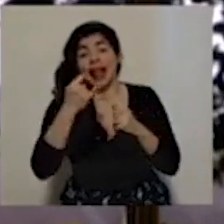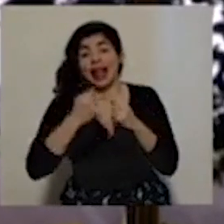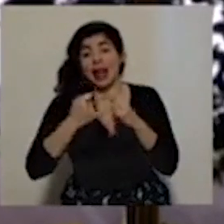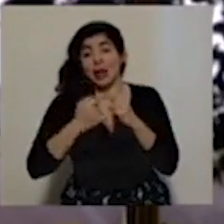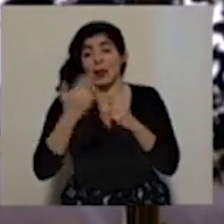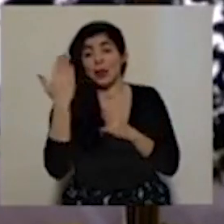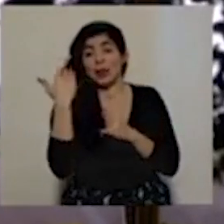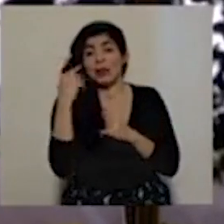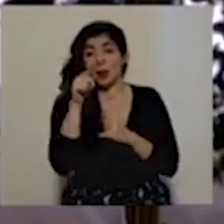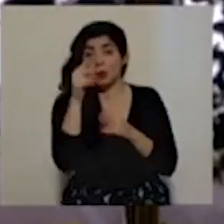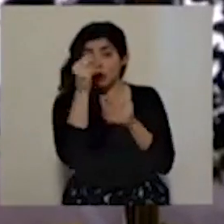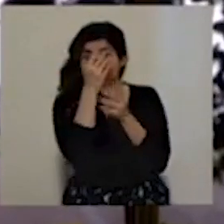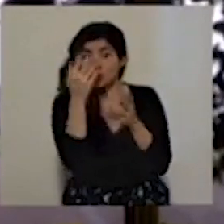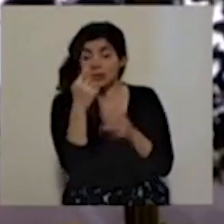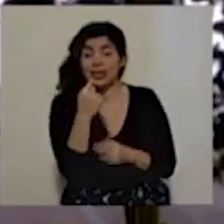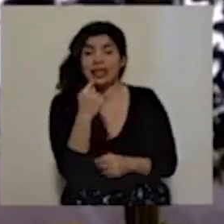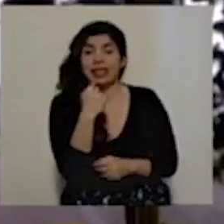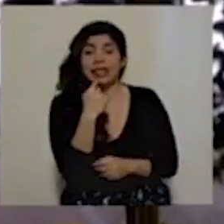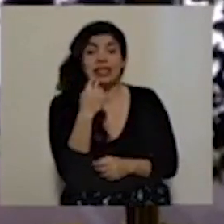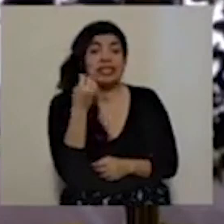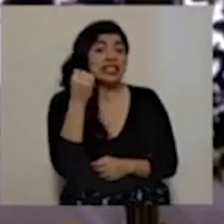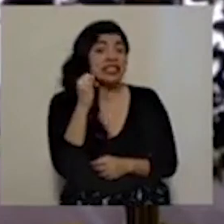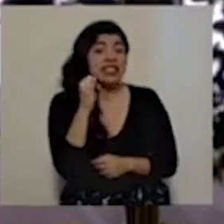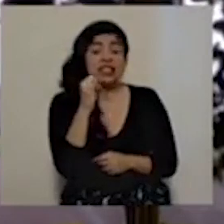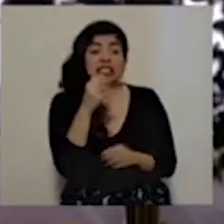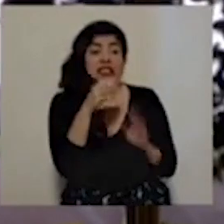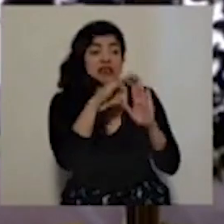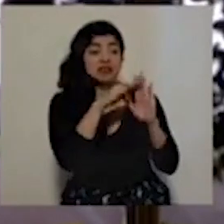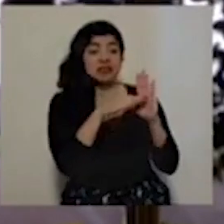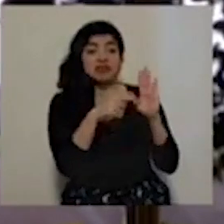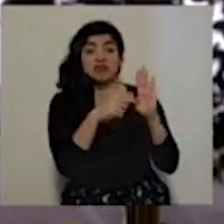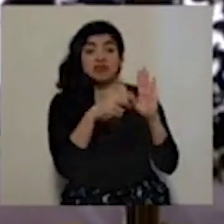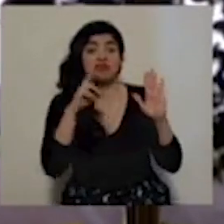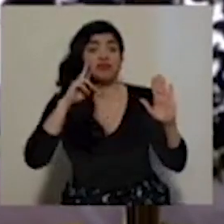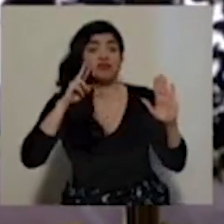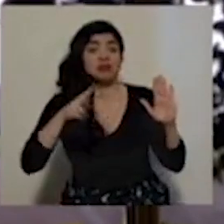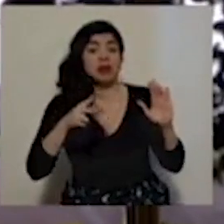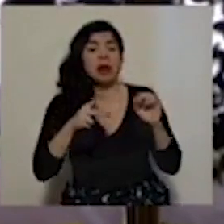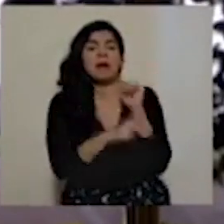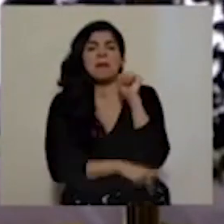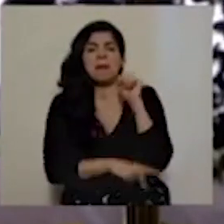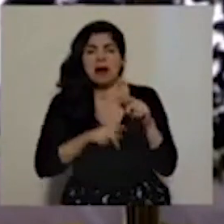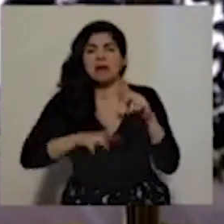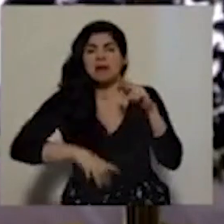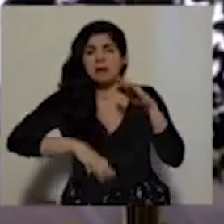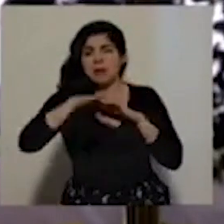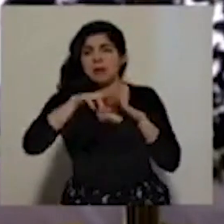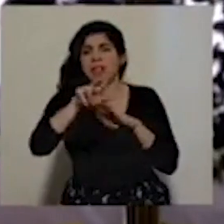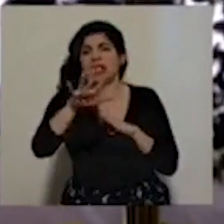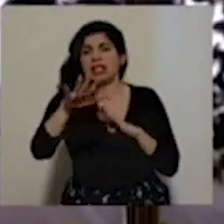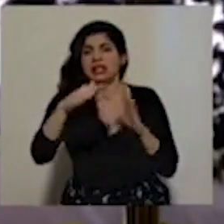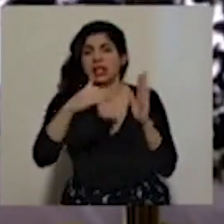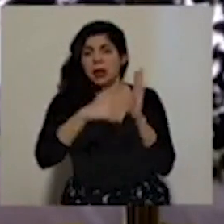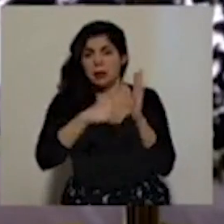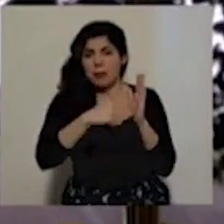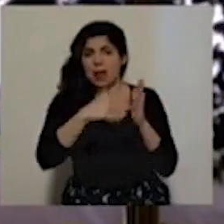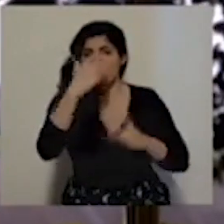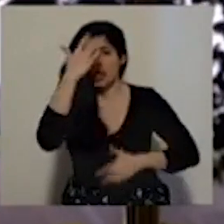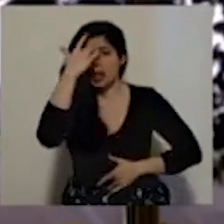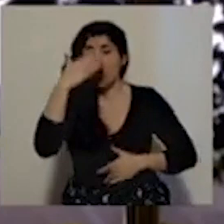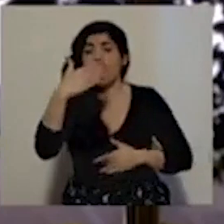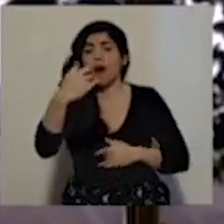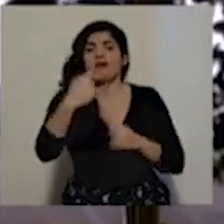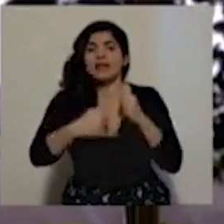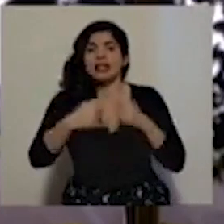digamos, que vieron a conocer decía que si no se acataban las medidas, el país rondaría los 35.000 casos para finales de